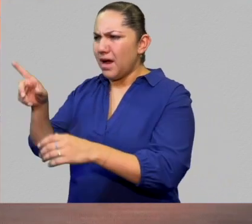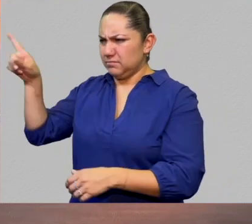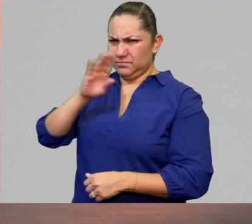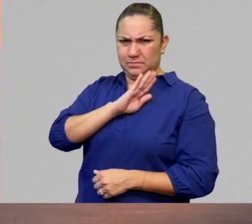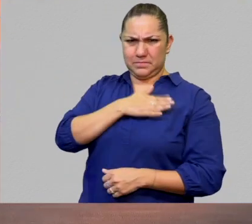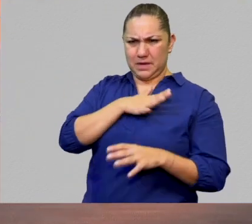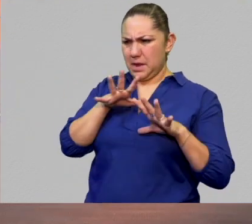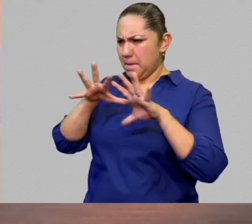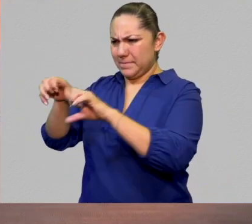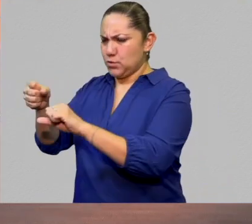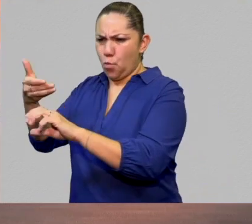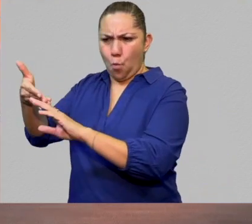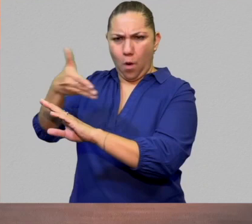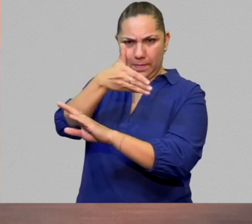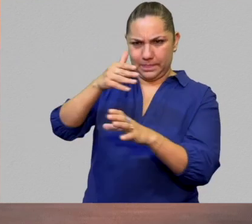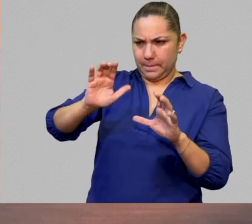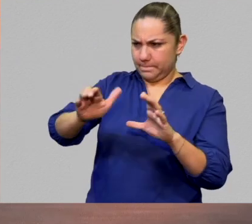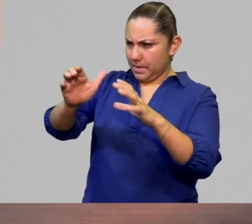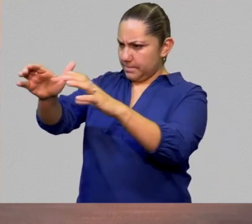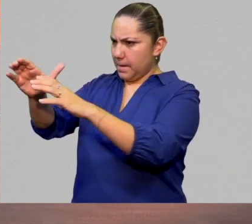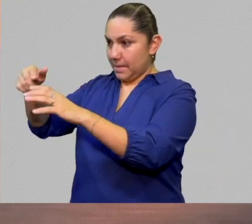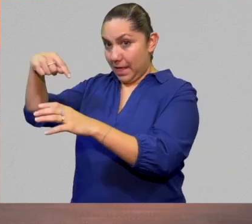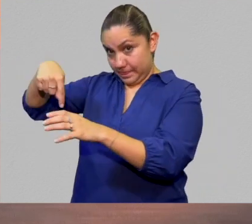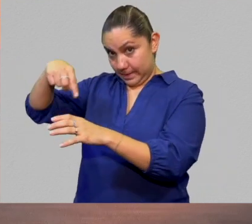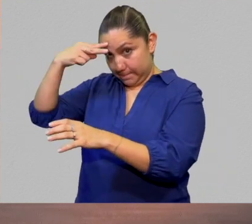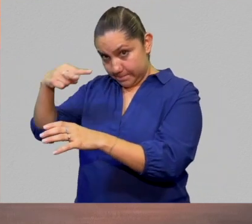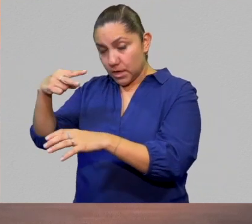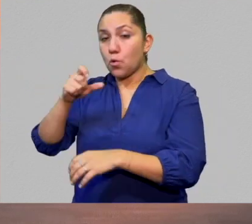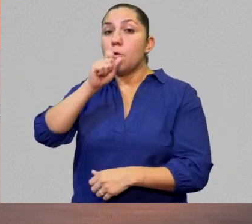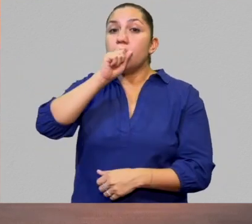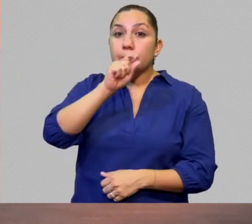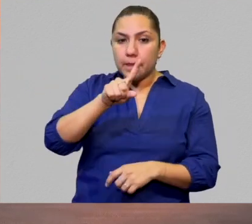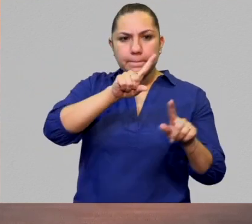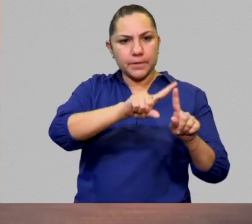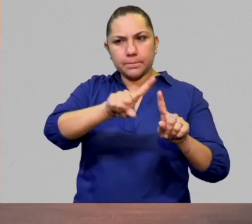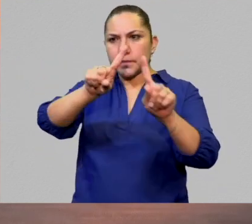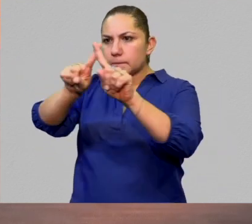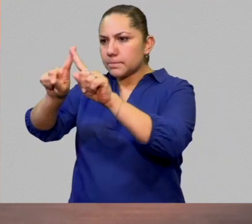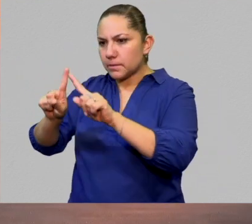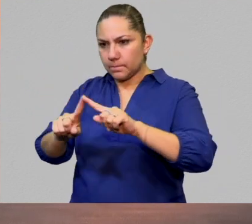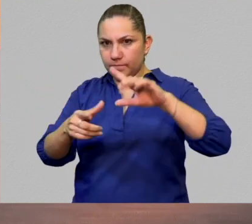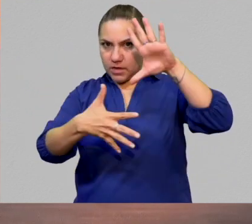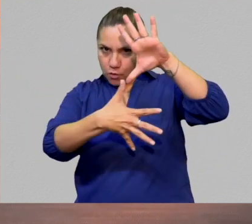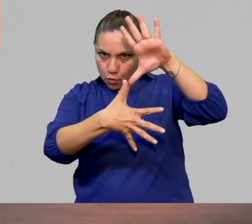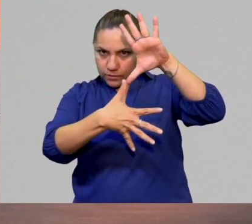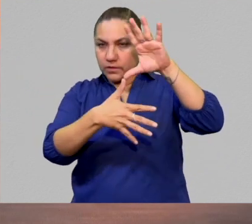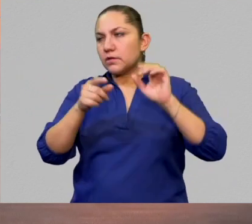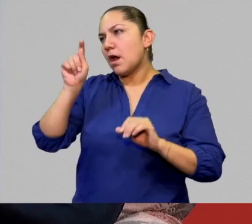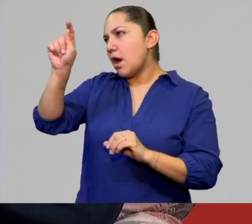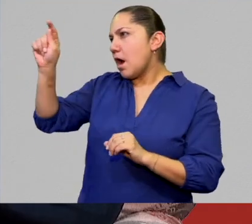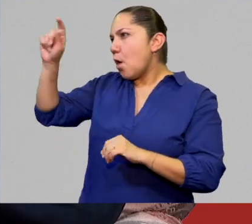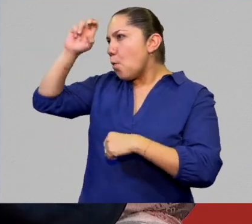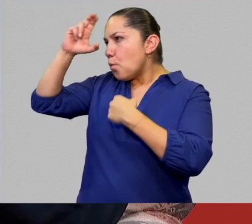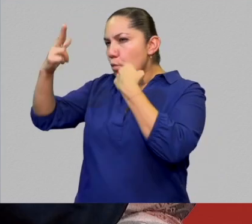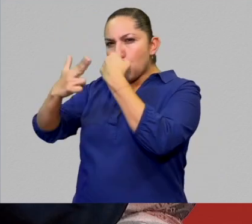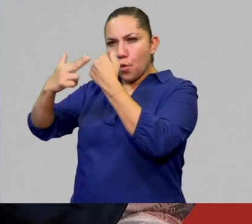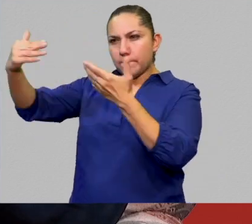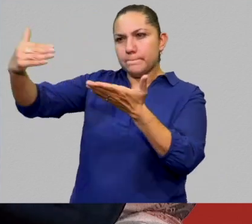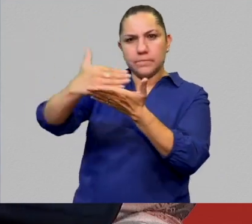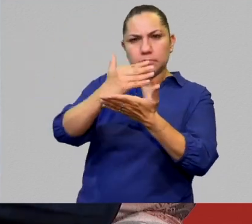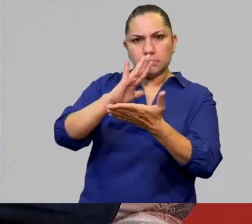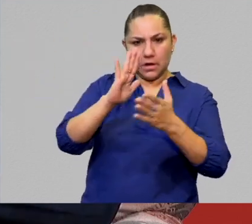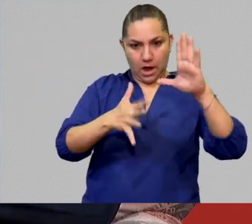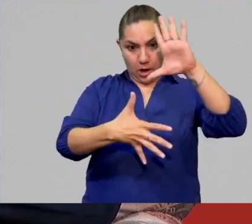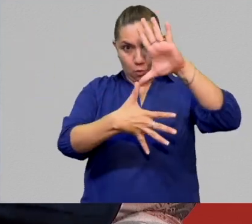nacionales originarias de lo que hoy es México y de la Vyayala, o continente americano, con las lenguas originarias de origen europeo que se hablan en el